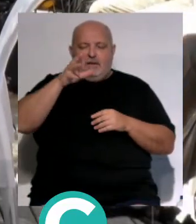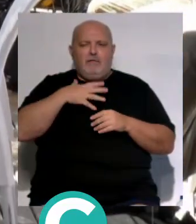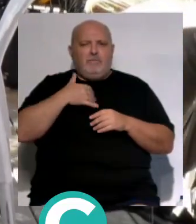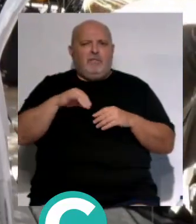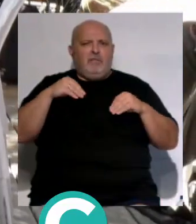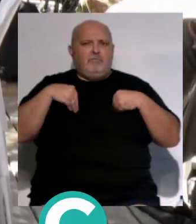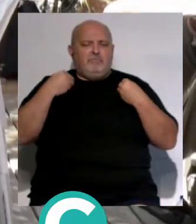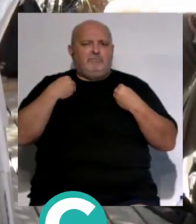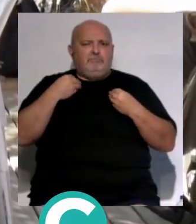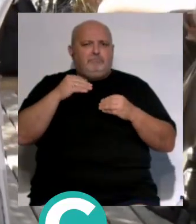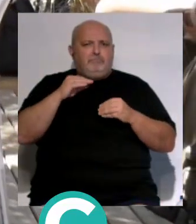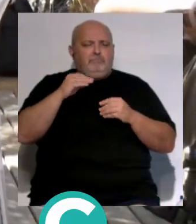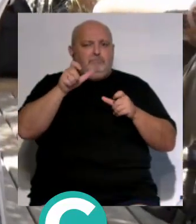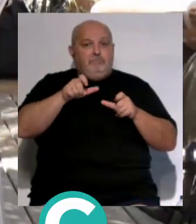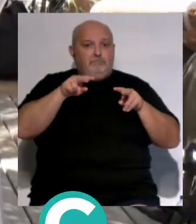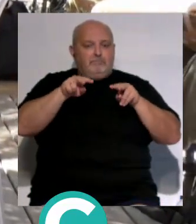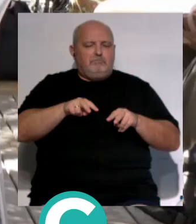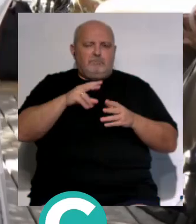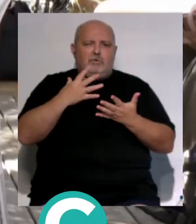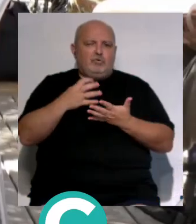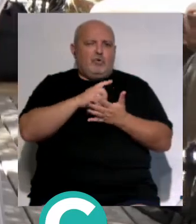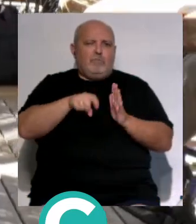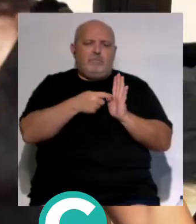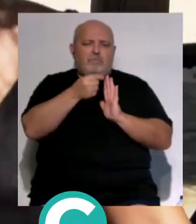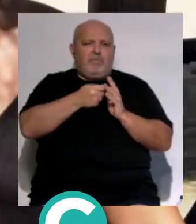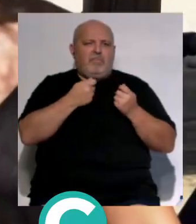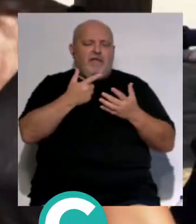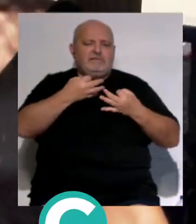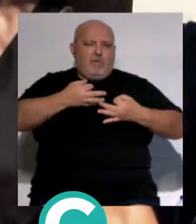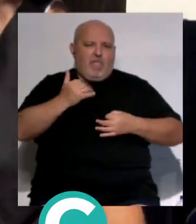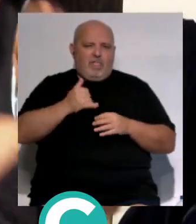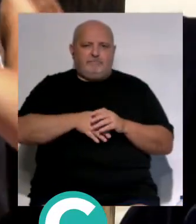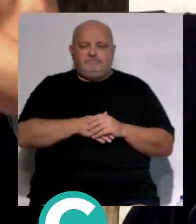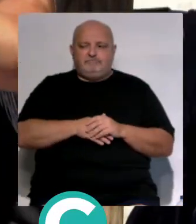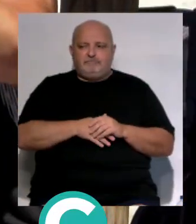pueden disfrutar de ellas los residentes con todas las medidas de seguridad.